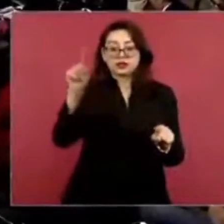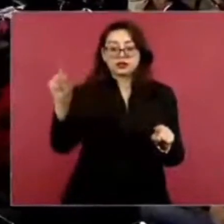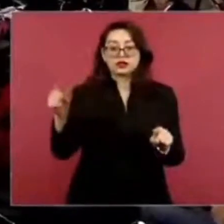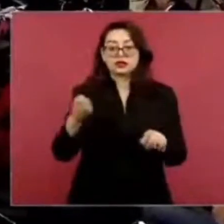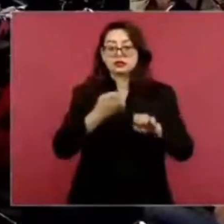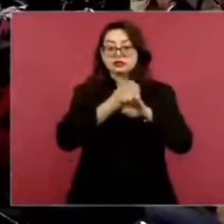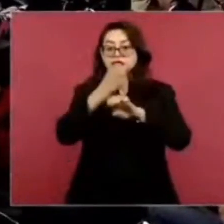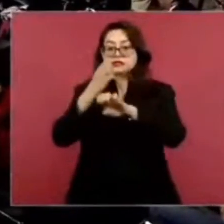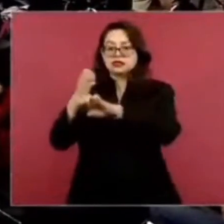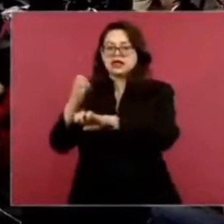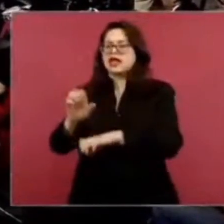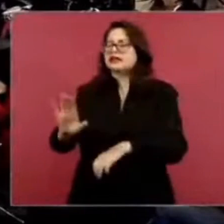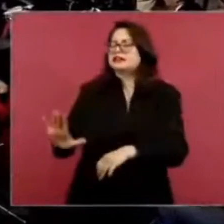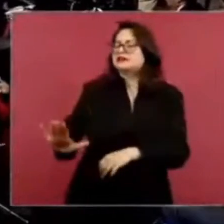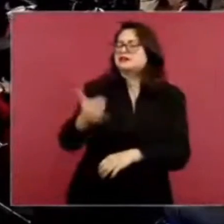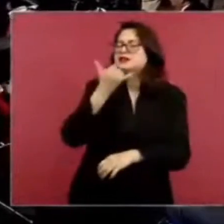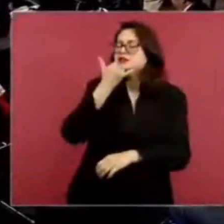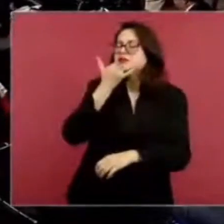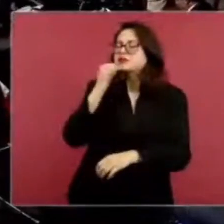es que es muy interesante.